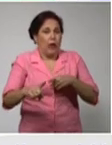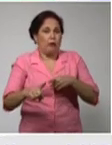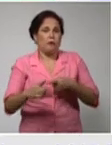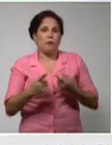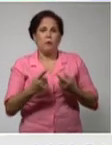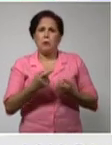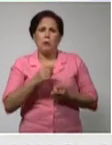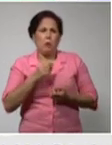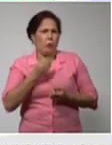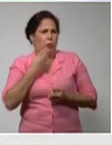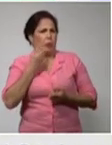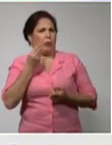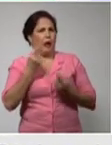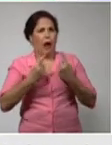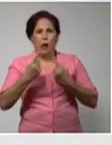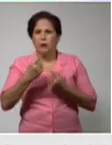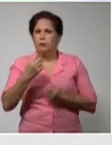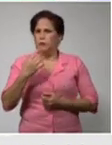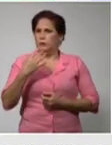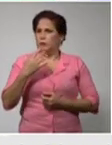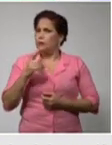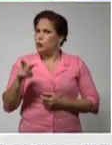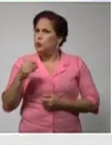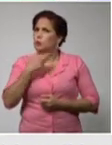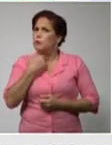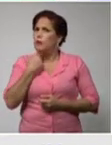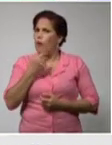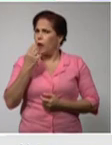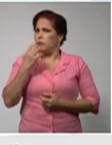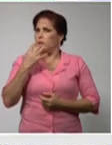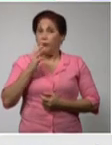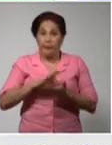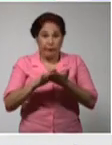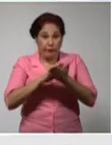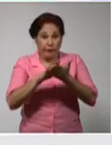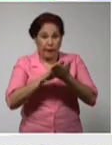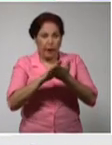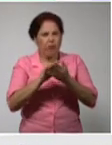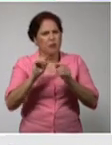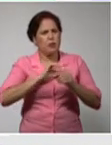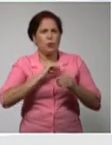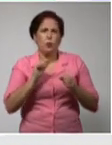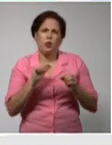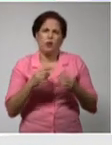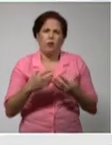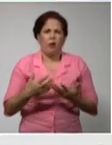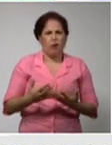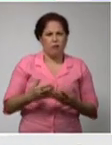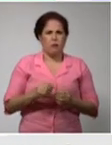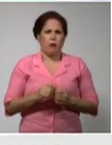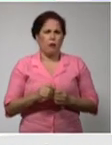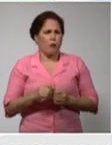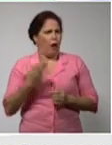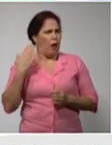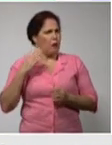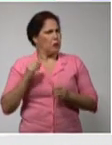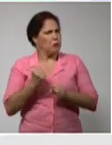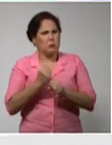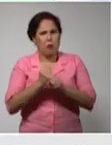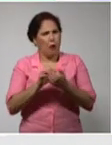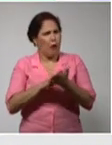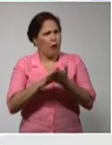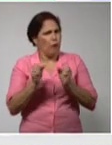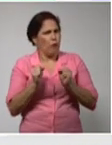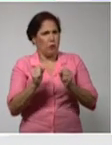sintiendo el gusto de las cosas no siento el olor o tengo un decaimiento mayor que el habitual pues yo